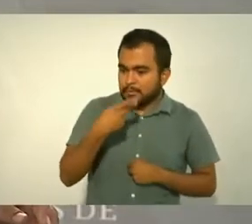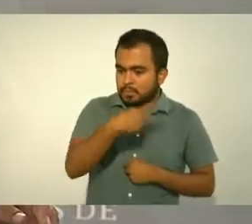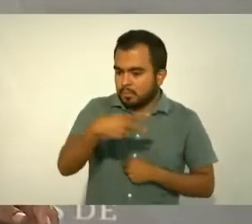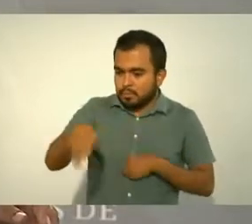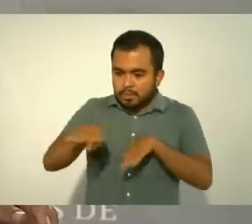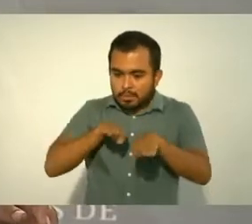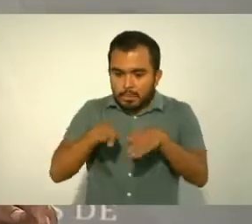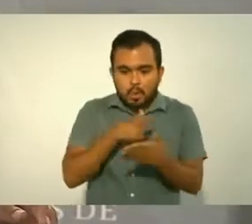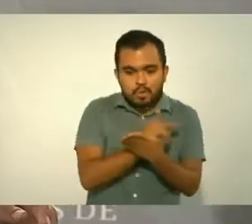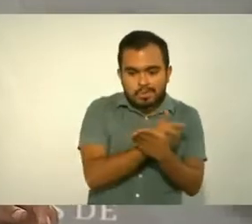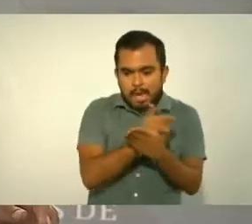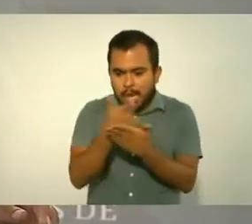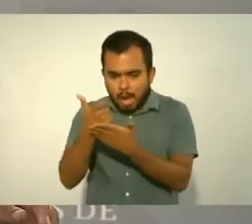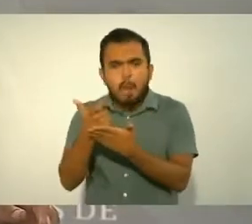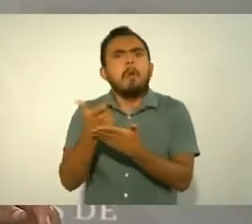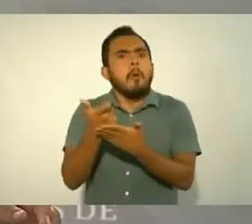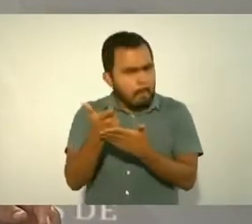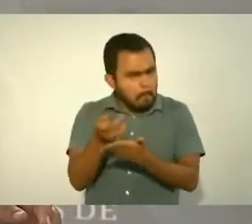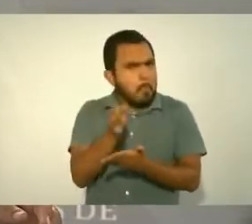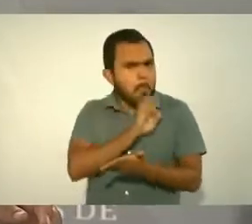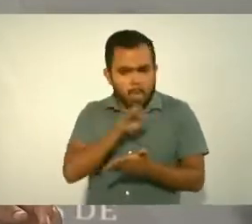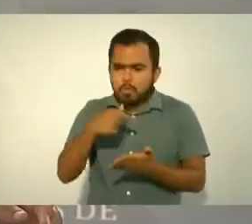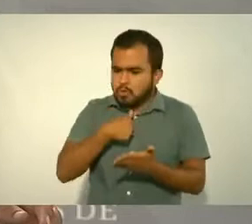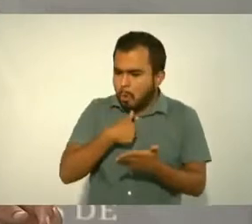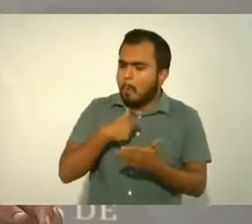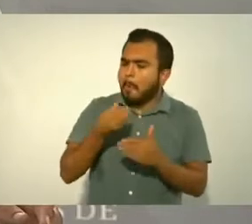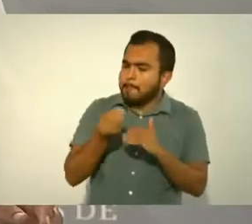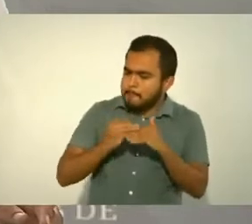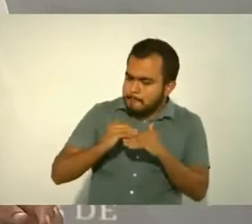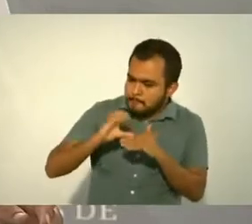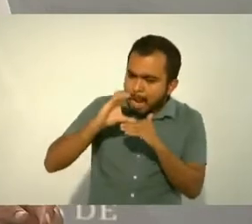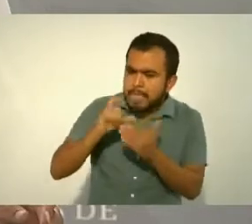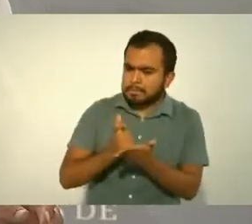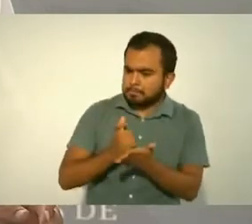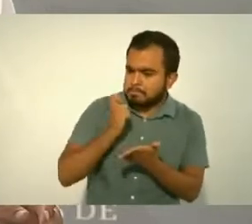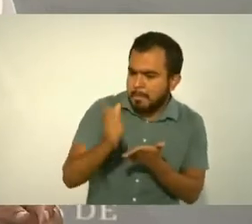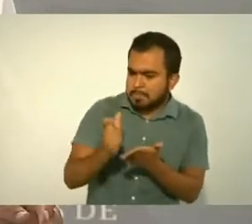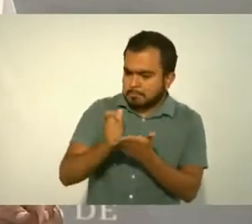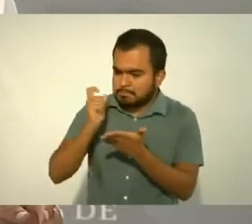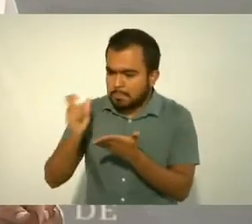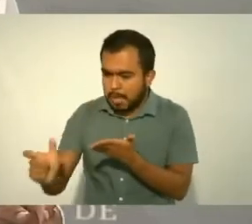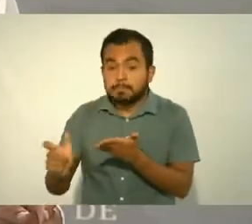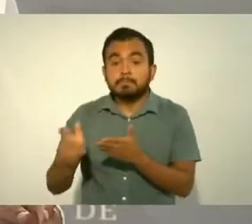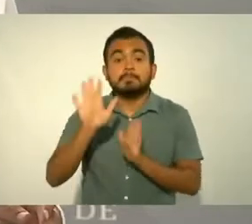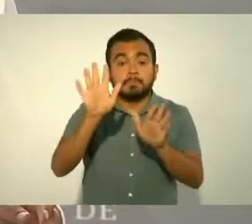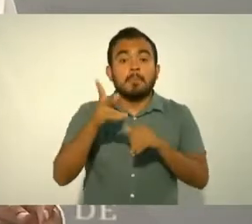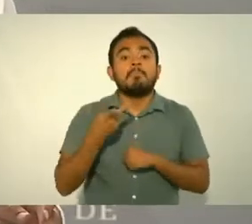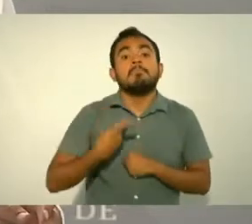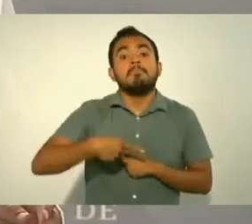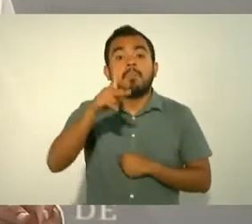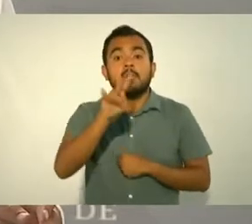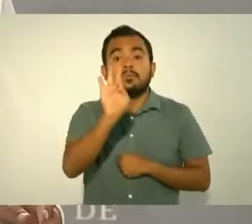pero si aumenta el precio de los alimentos